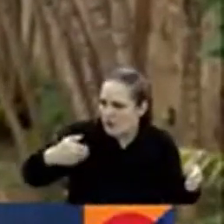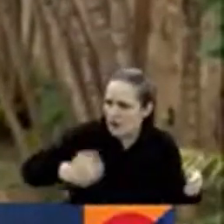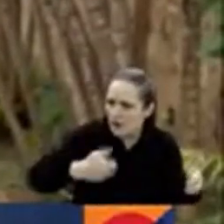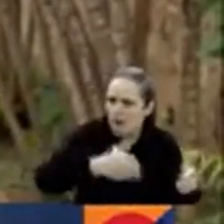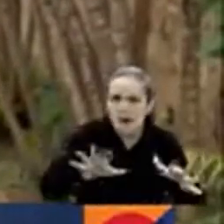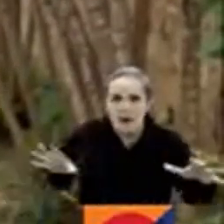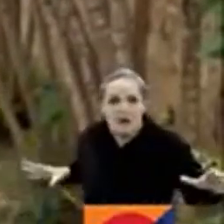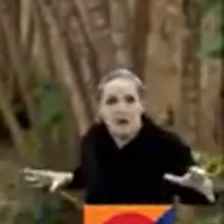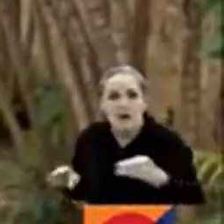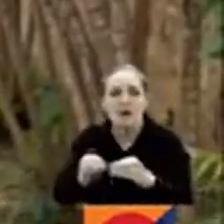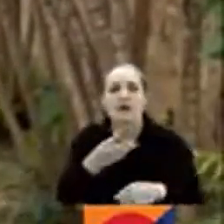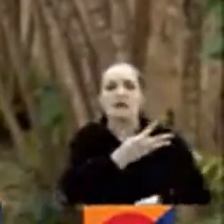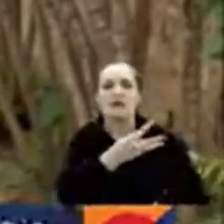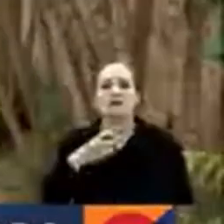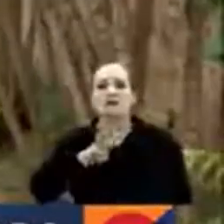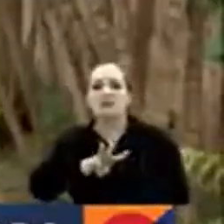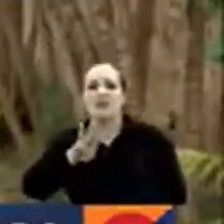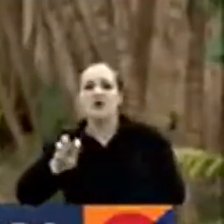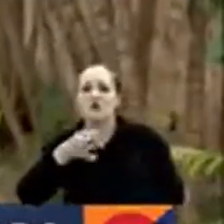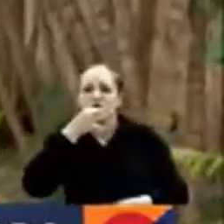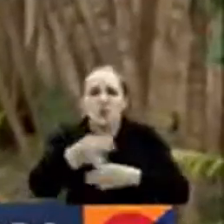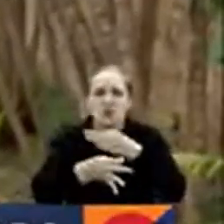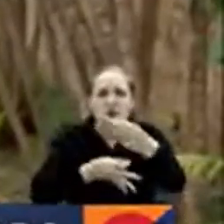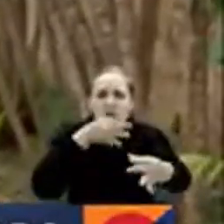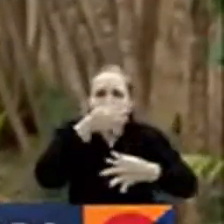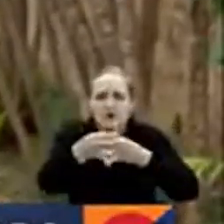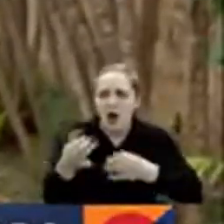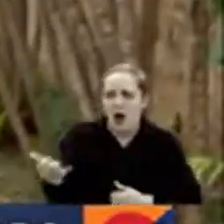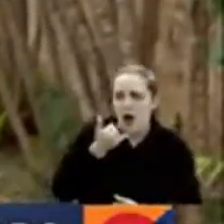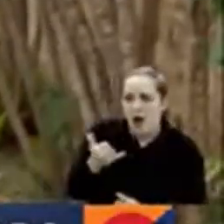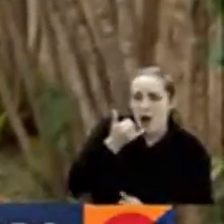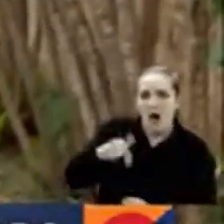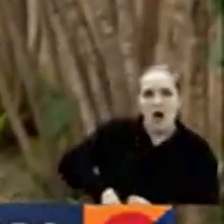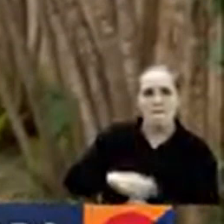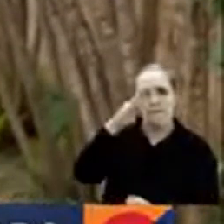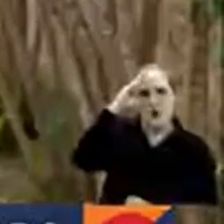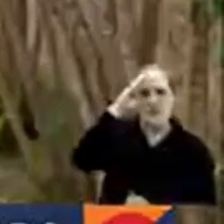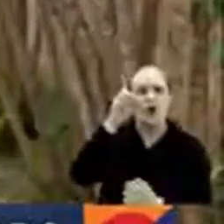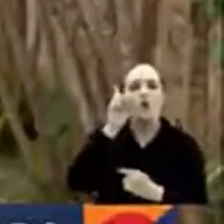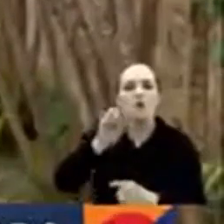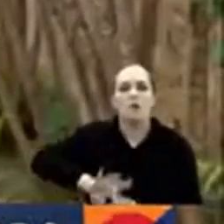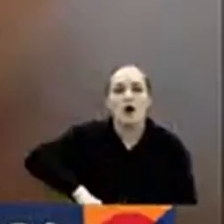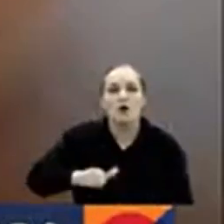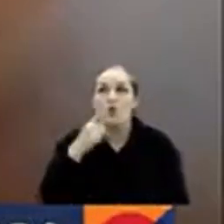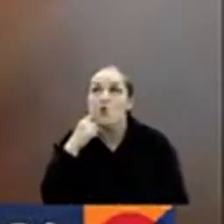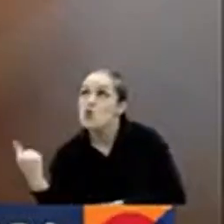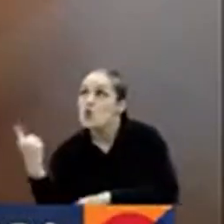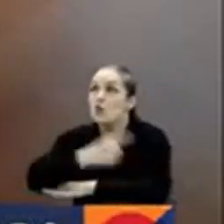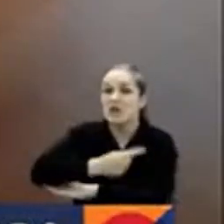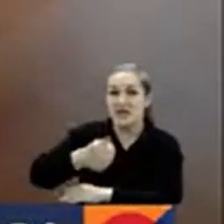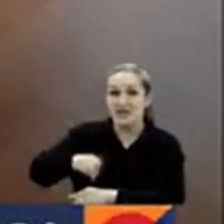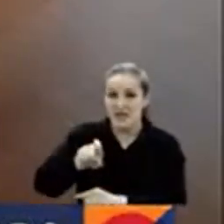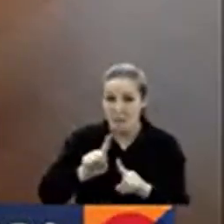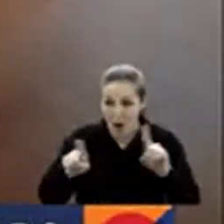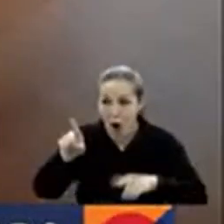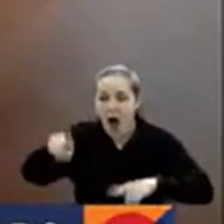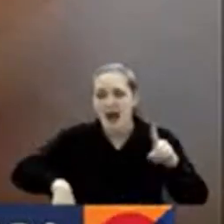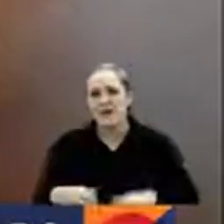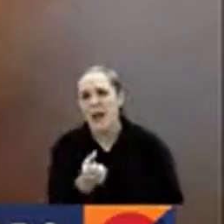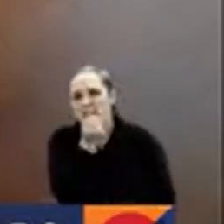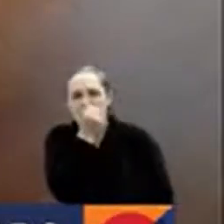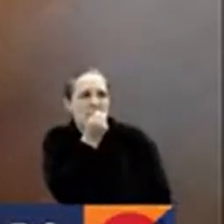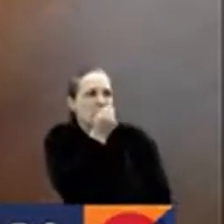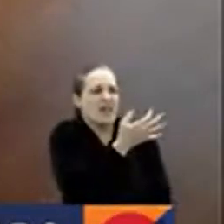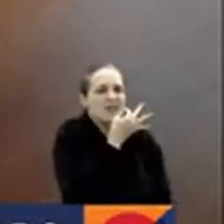ya ha recibido 338 denuncias por hurto, en promedio 16 diarias. Pero deben ser muchas más de víctimas que se quedan sin